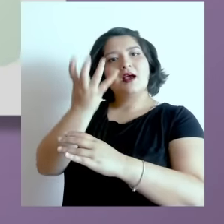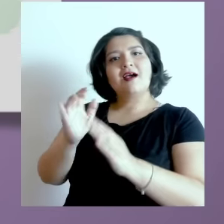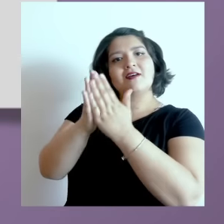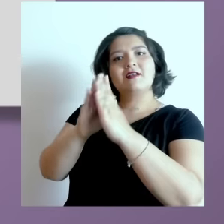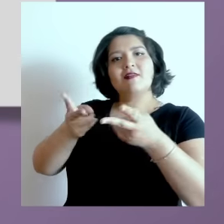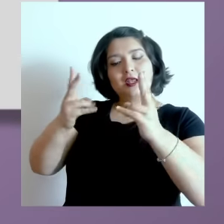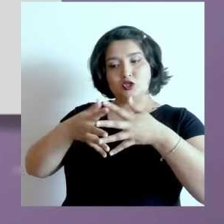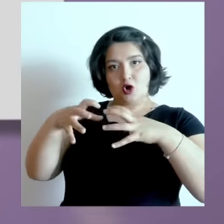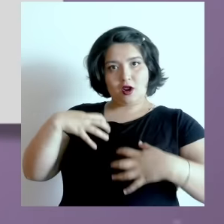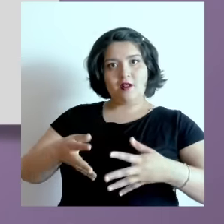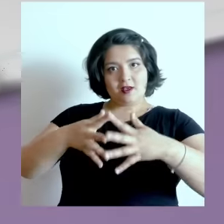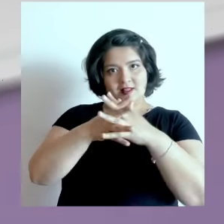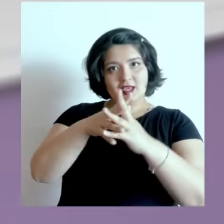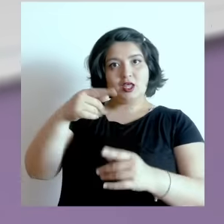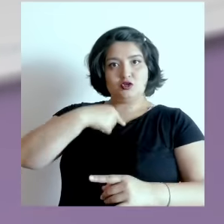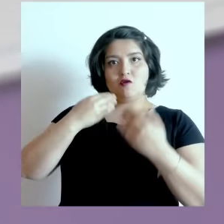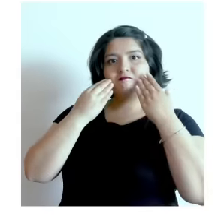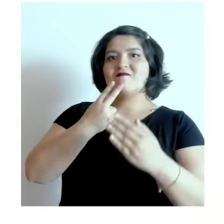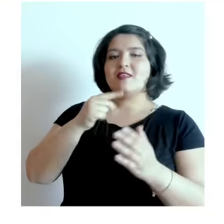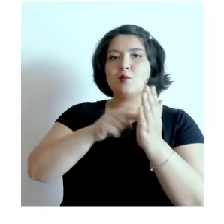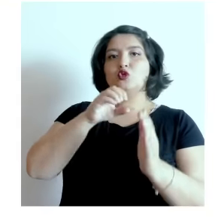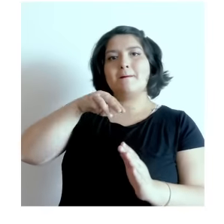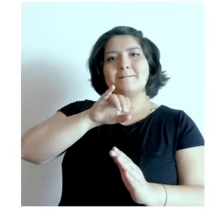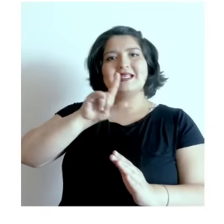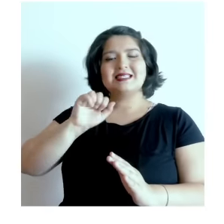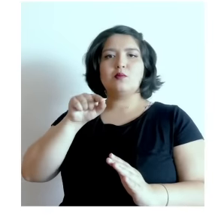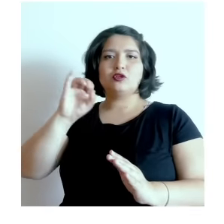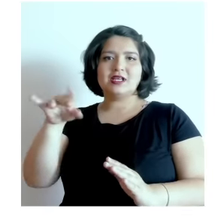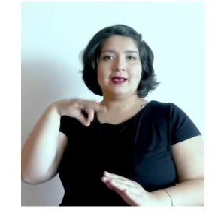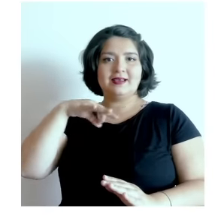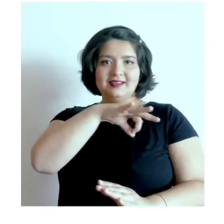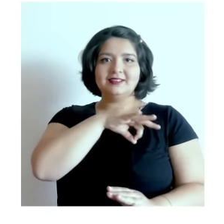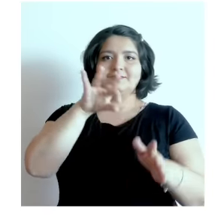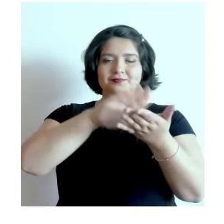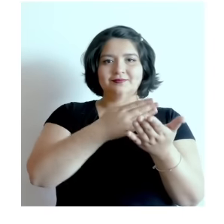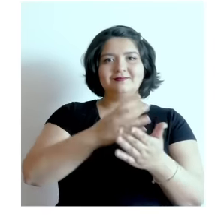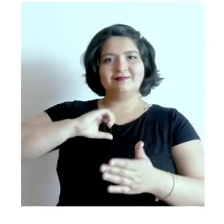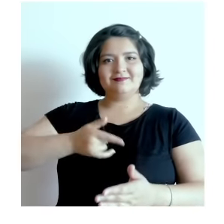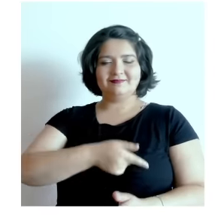de los órganos y tejidos en yodonovida.minsal.cl Ministerio de Salud. Gobierno de Chile.